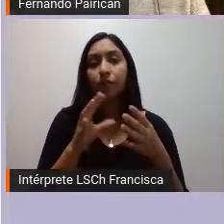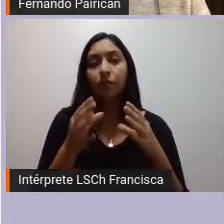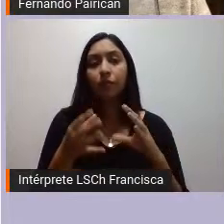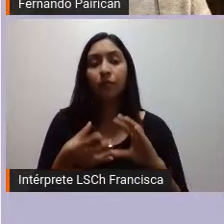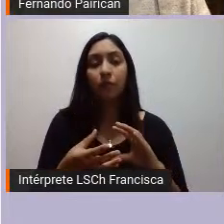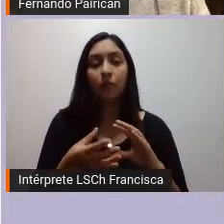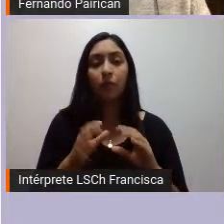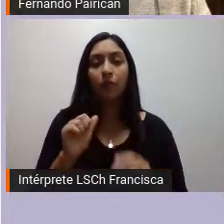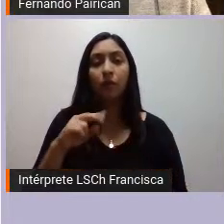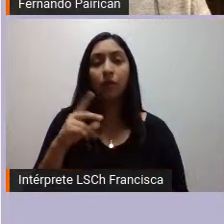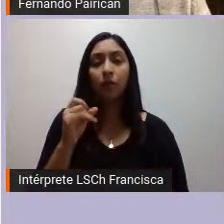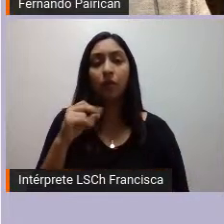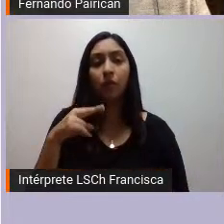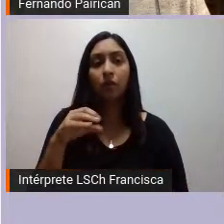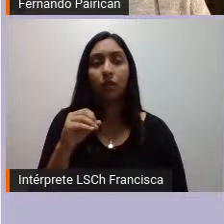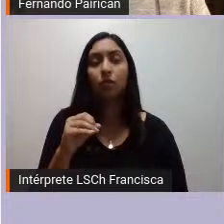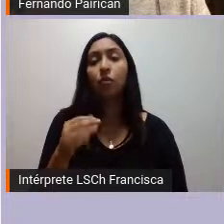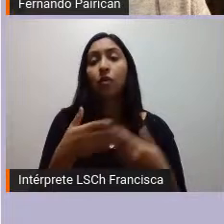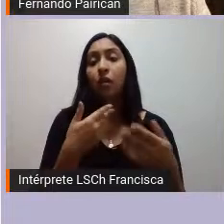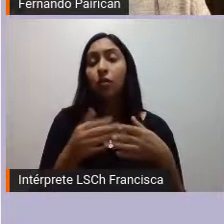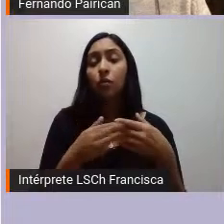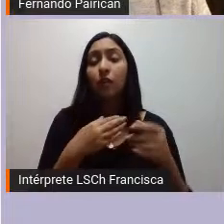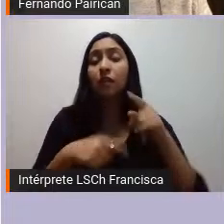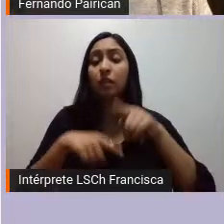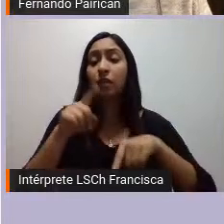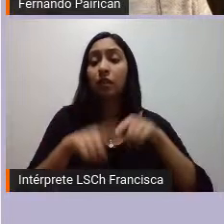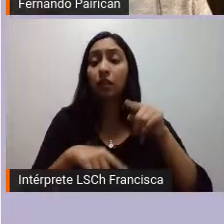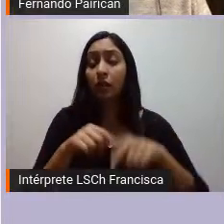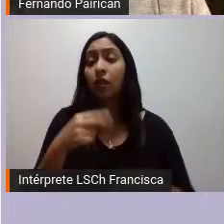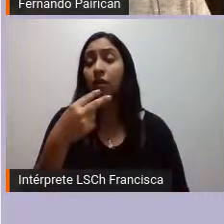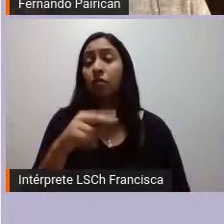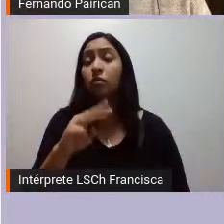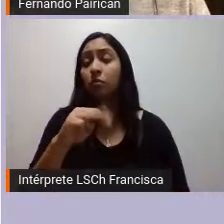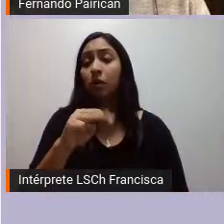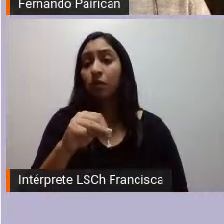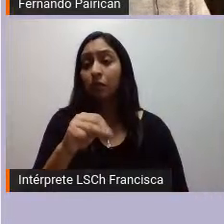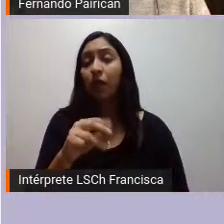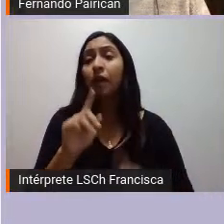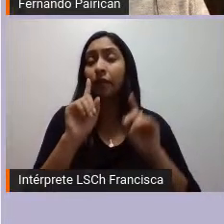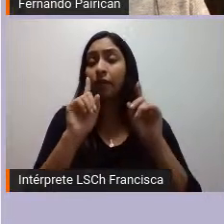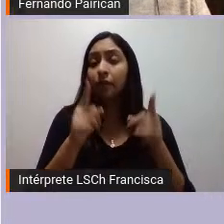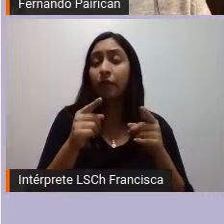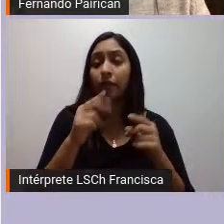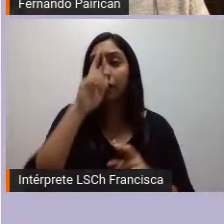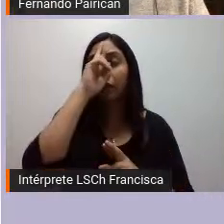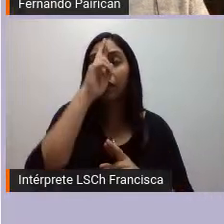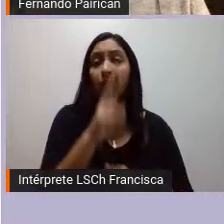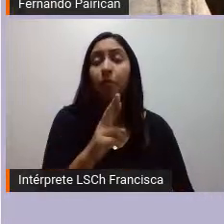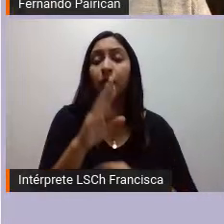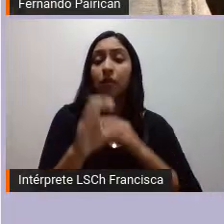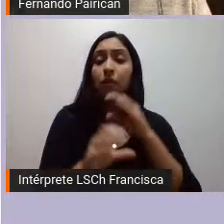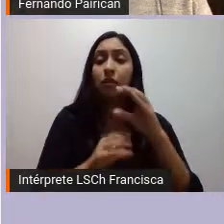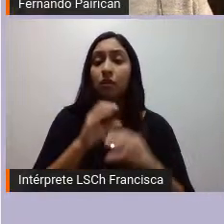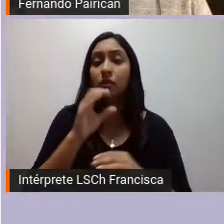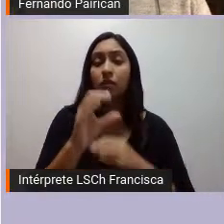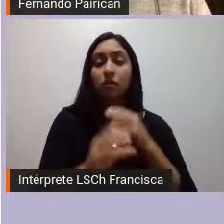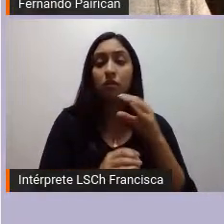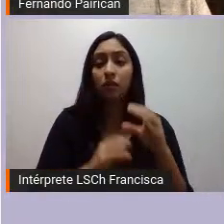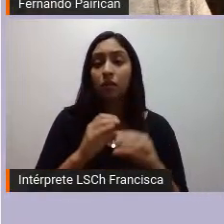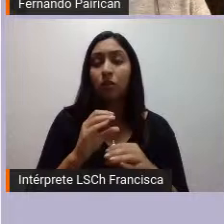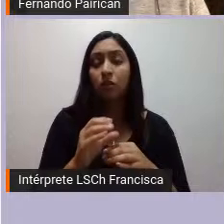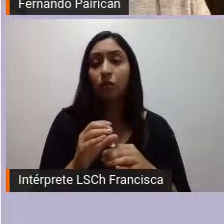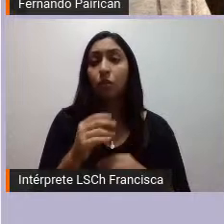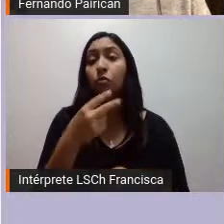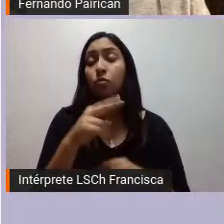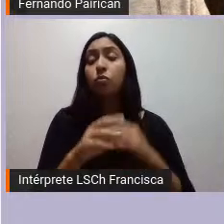la naturaleza la tierra es su madre la pachamama y por tanto se le debe respetar los ciclos para de alguna manera sus ciclos para su